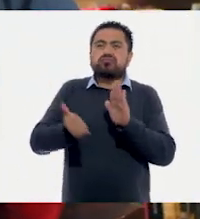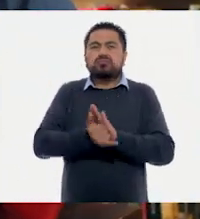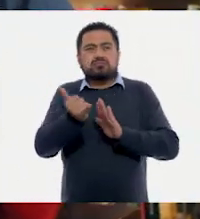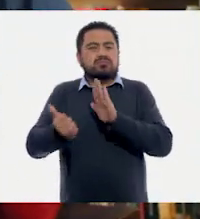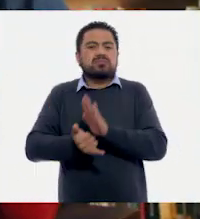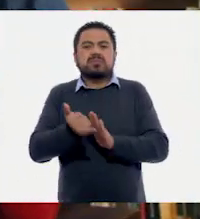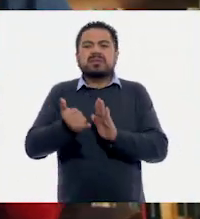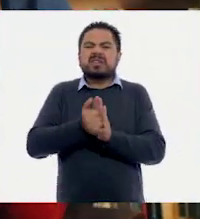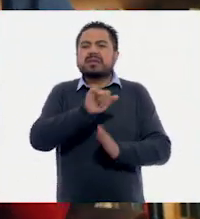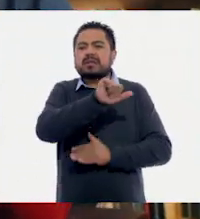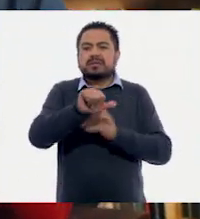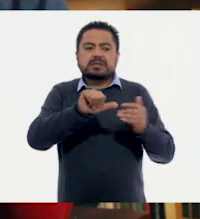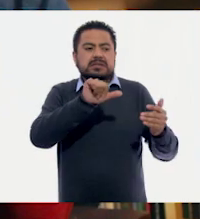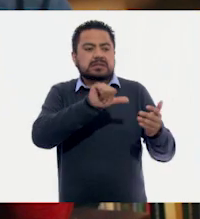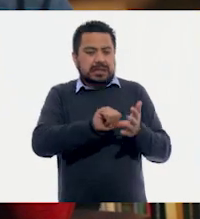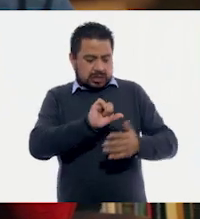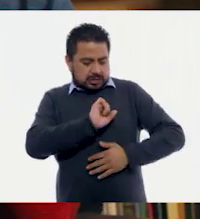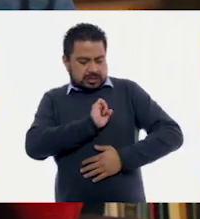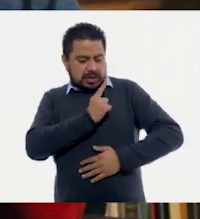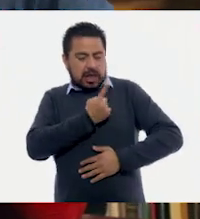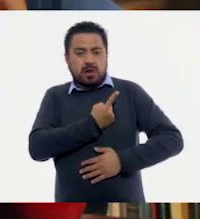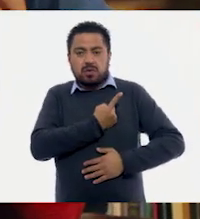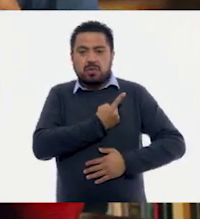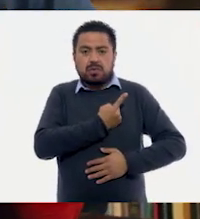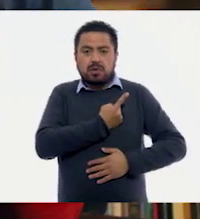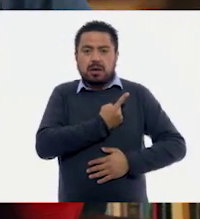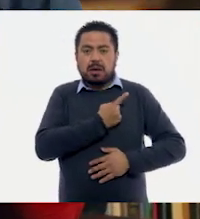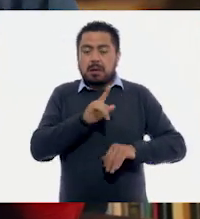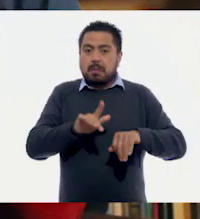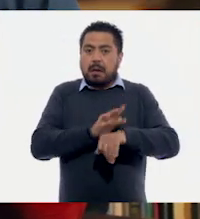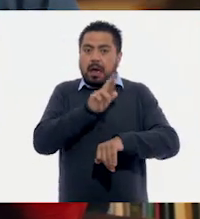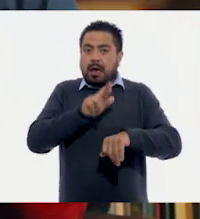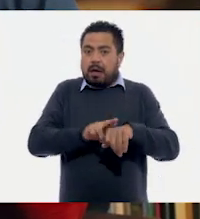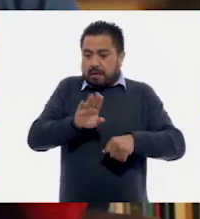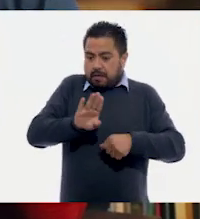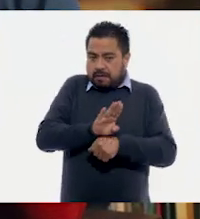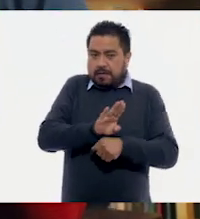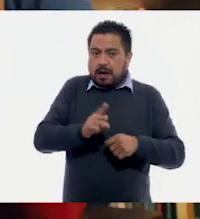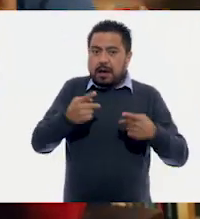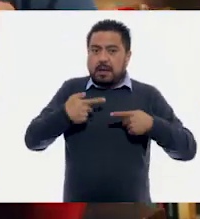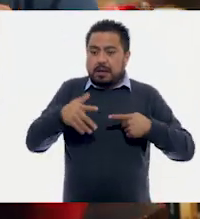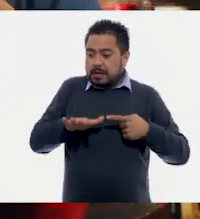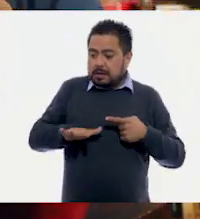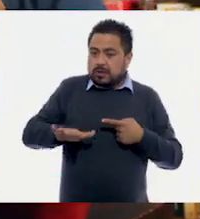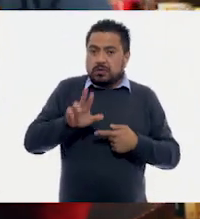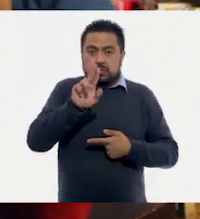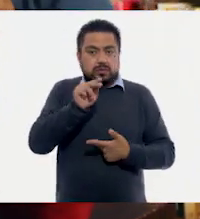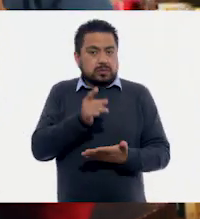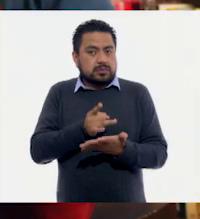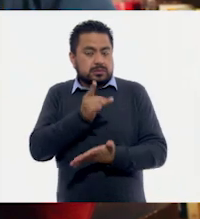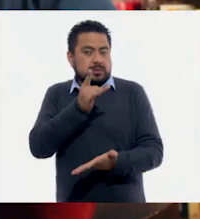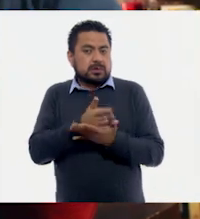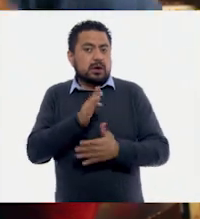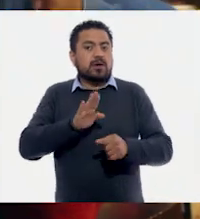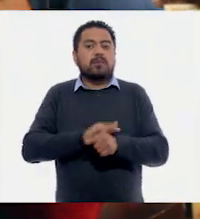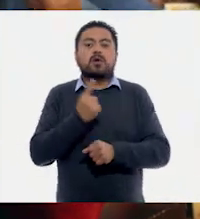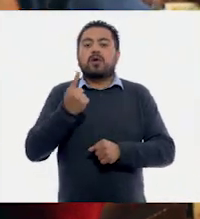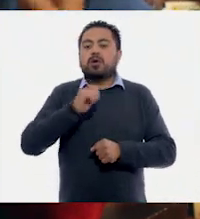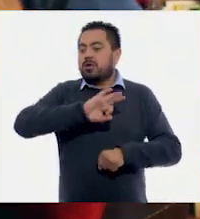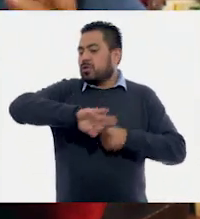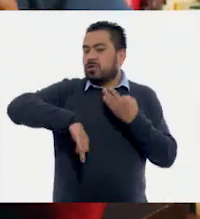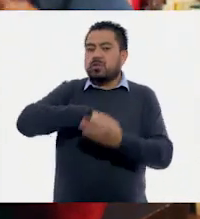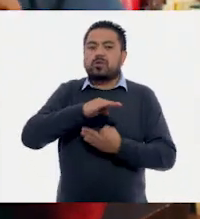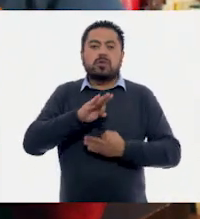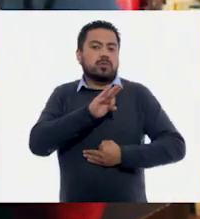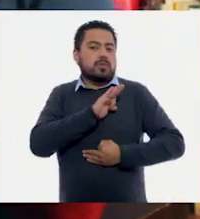un centro de salud que trajo grandes beneficios a la población. No solo porque todos